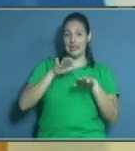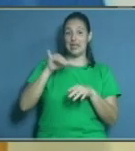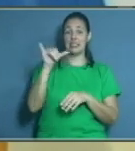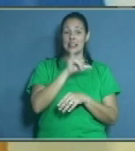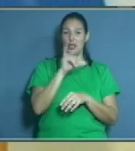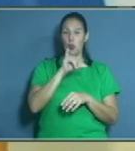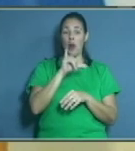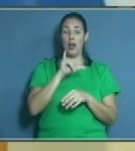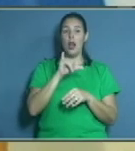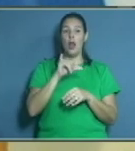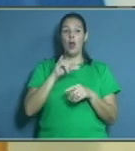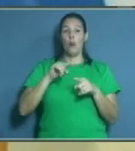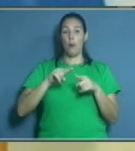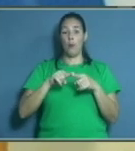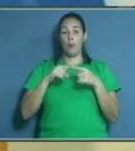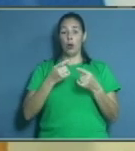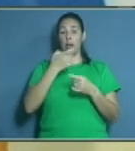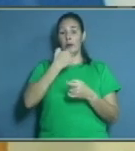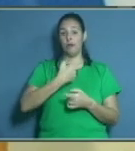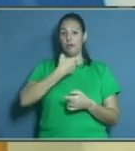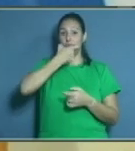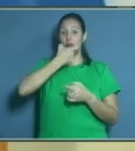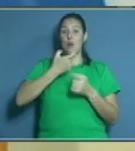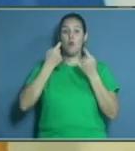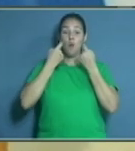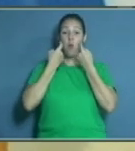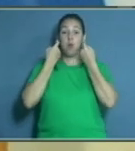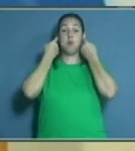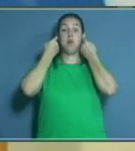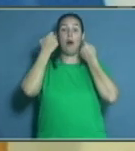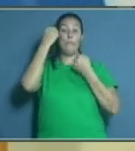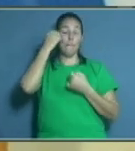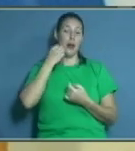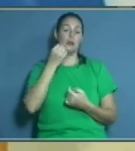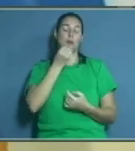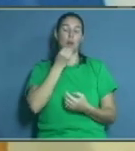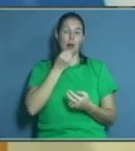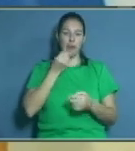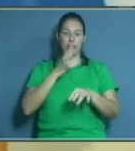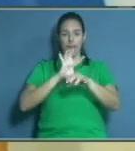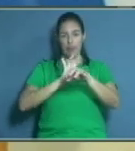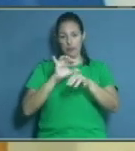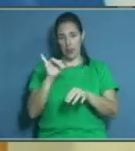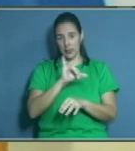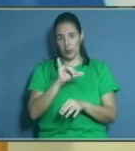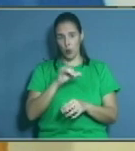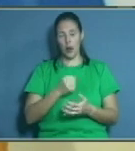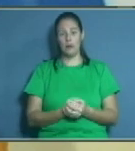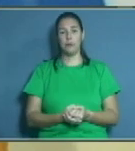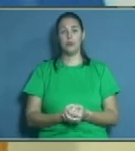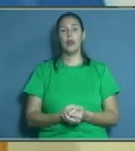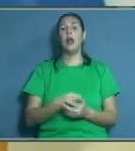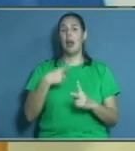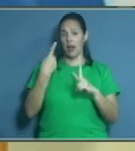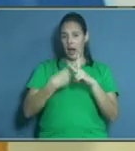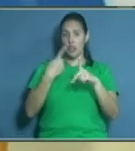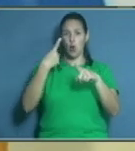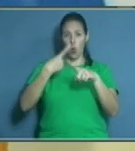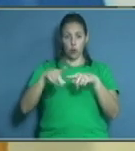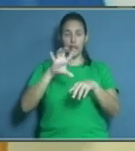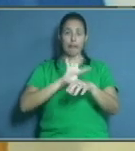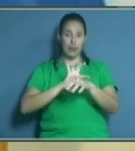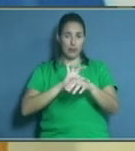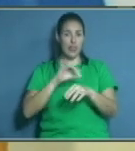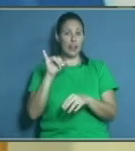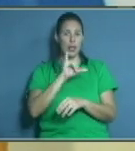una sobreextensión de la prótesis. También están las candidiasis bucales, que pueden ser asociadas al uso de la prótes